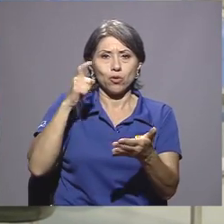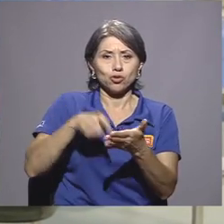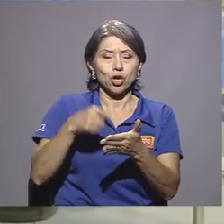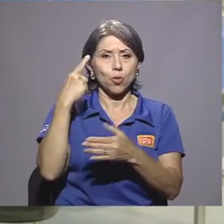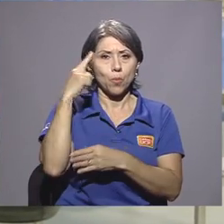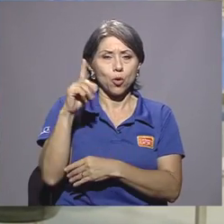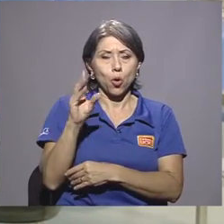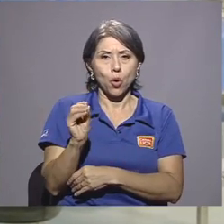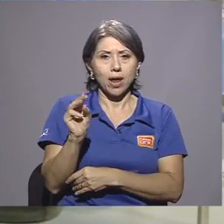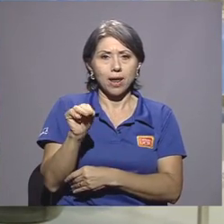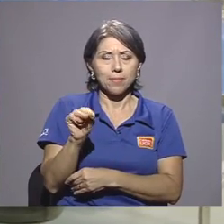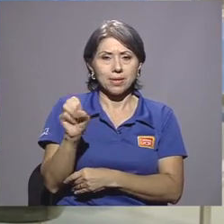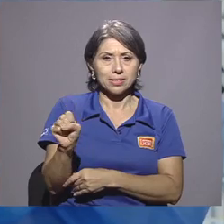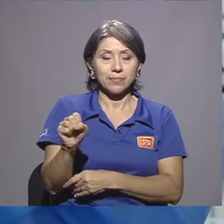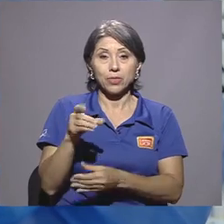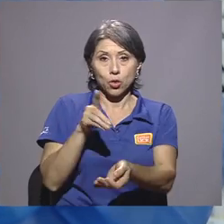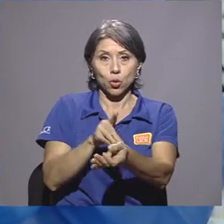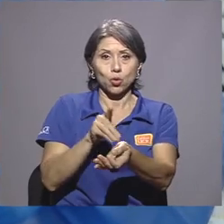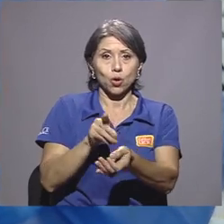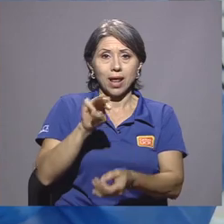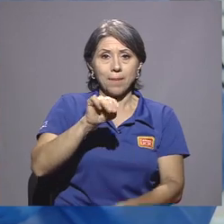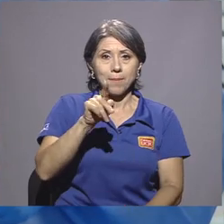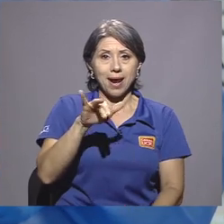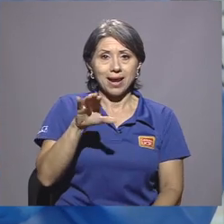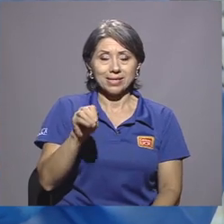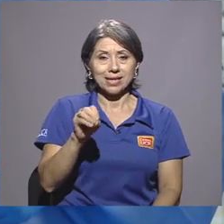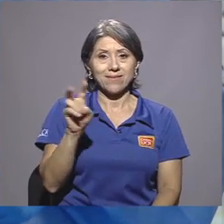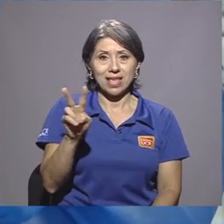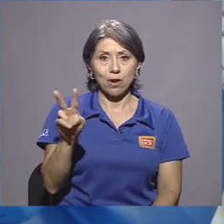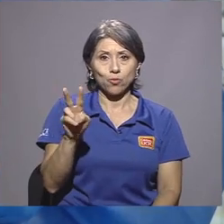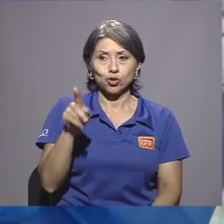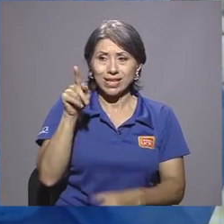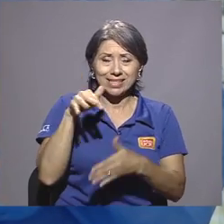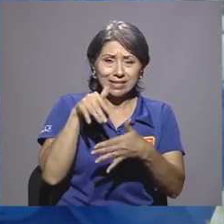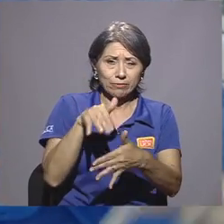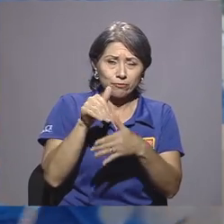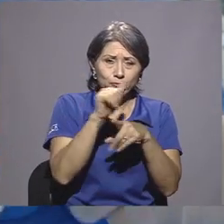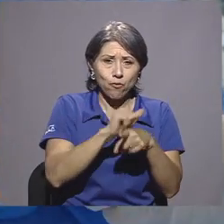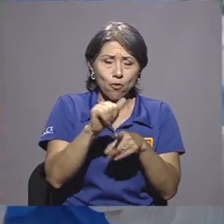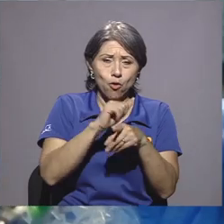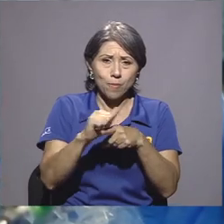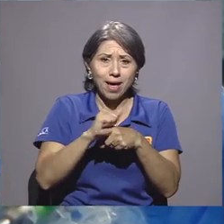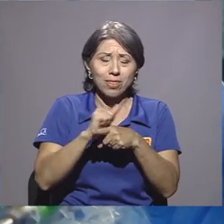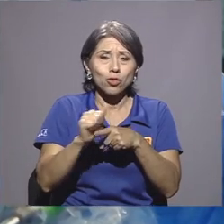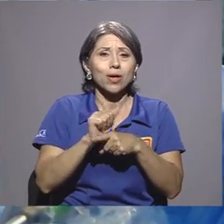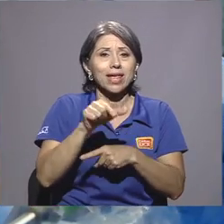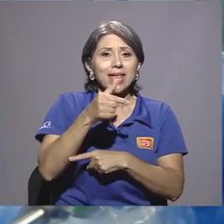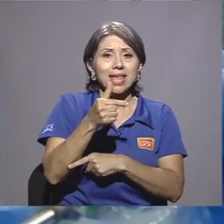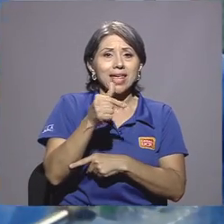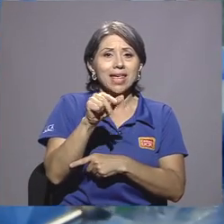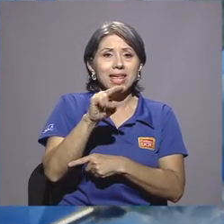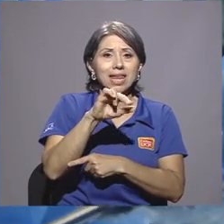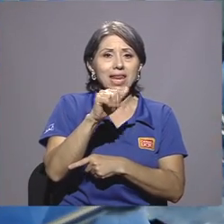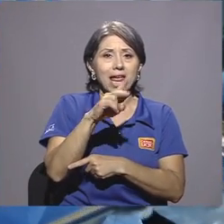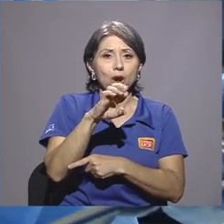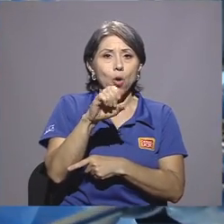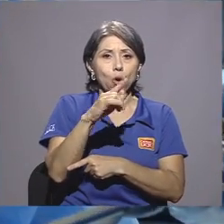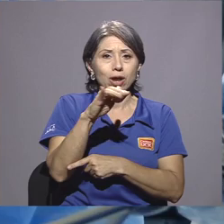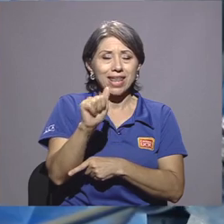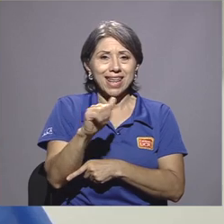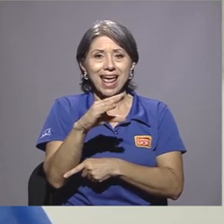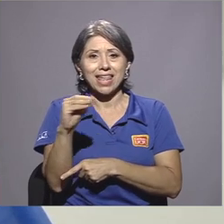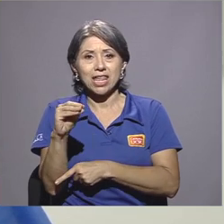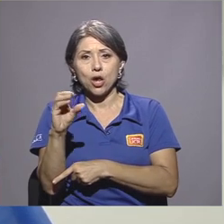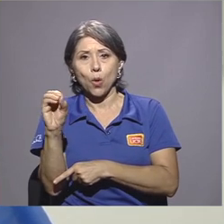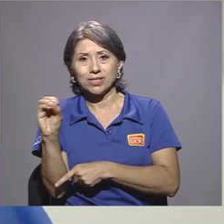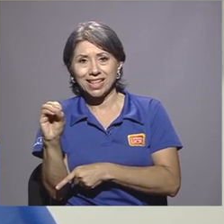La doctora Marcia Villalobos, quien se está formando en la especialidad de ginecología y obstetricia, reconoce que en el laboratorio ha podido desarrollar